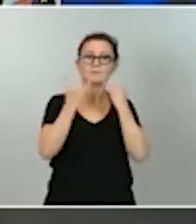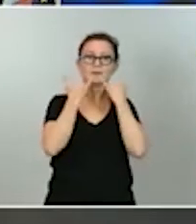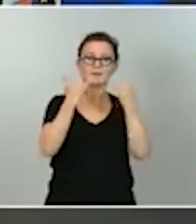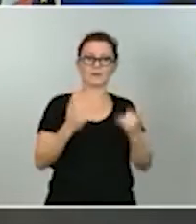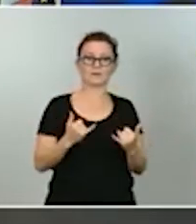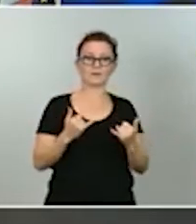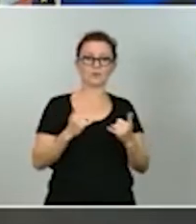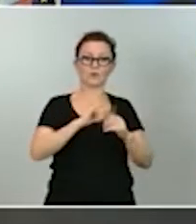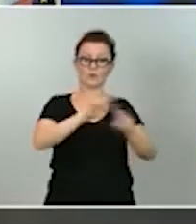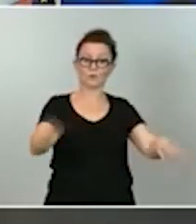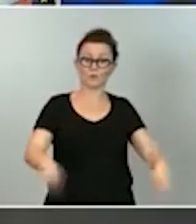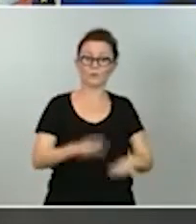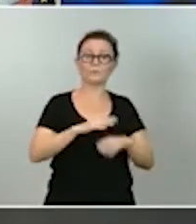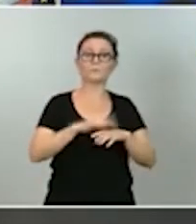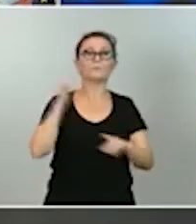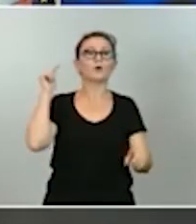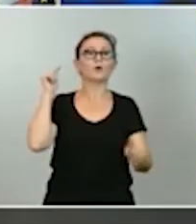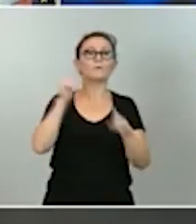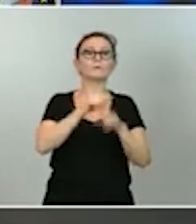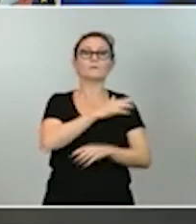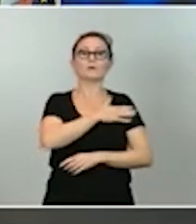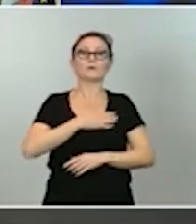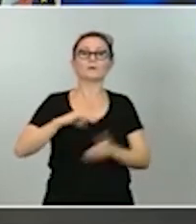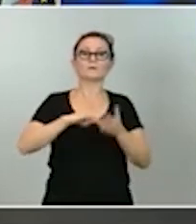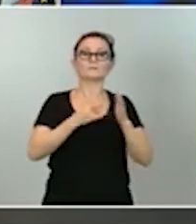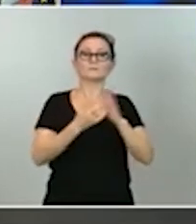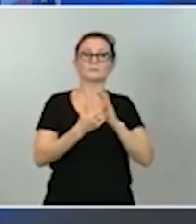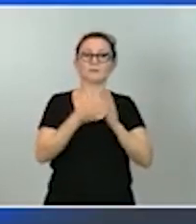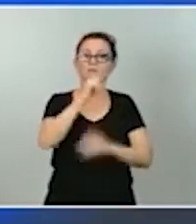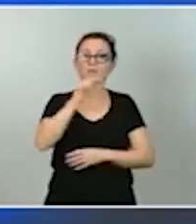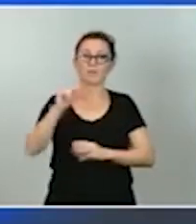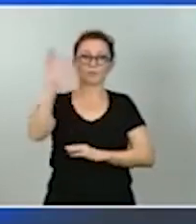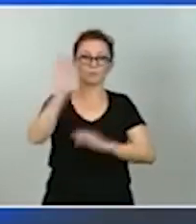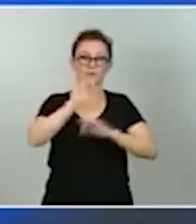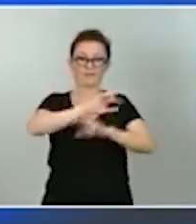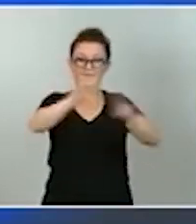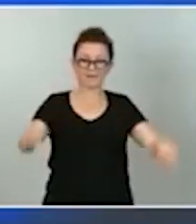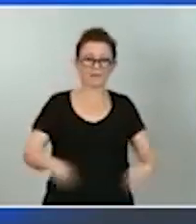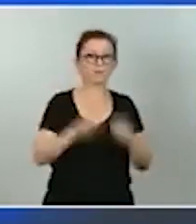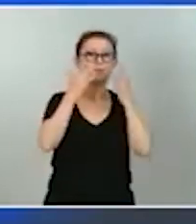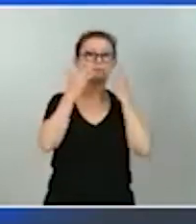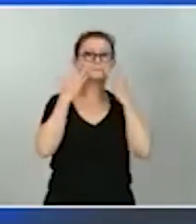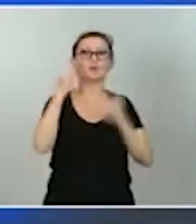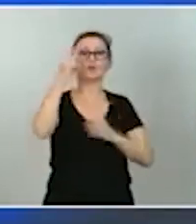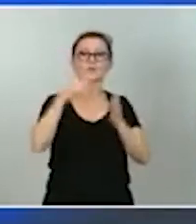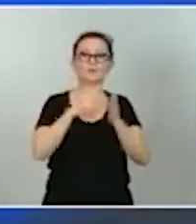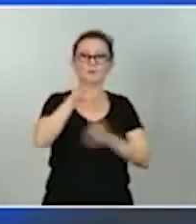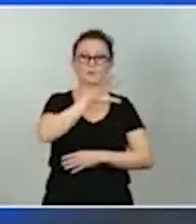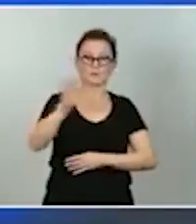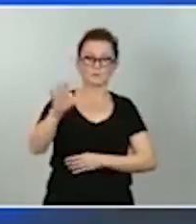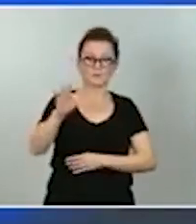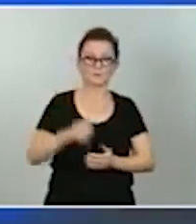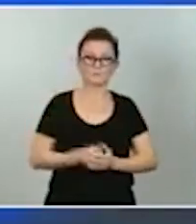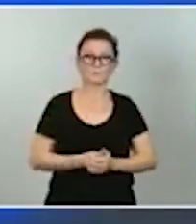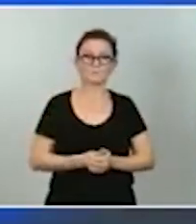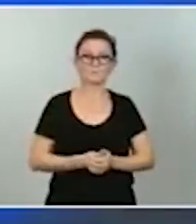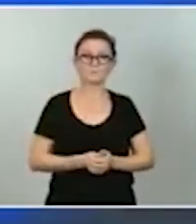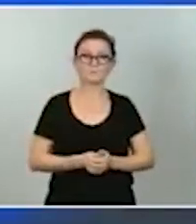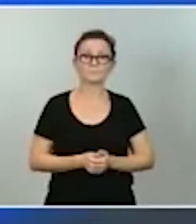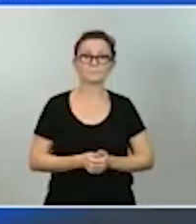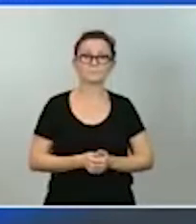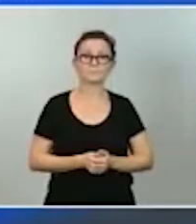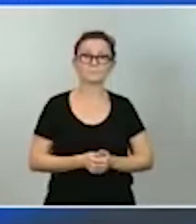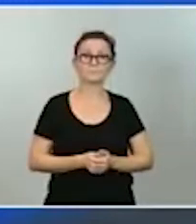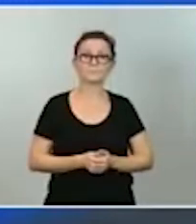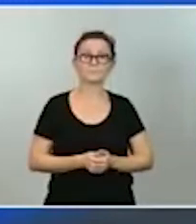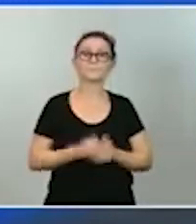alcanzar un sistema 100% renovable y por tanto limpio en 2050. Rehabilitaremos más de medio